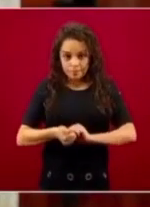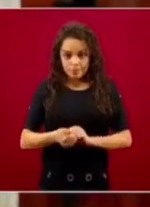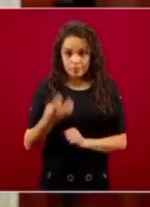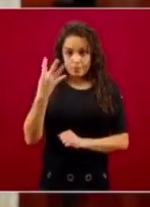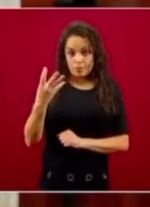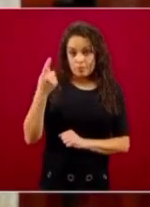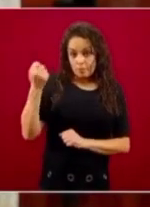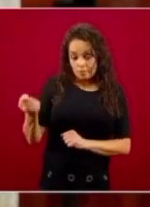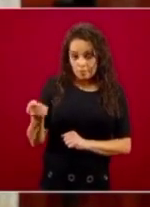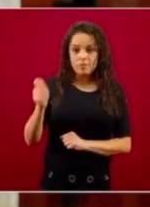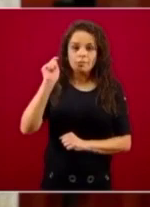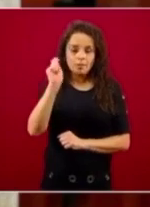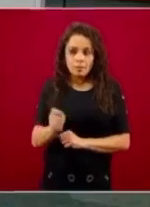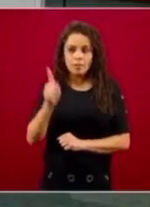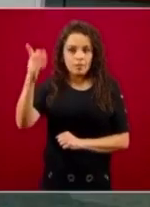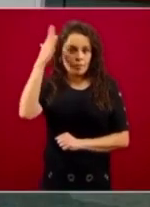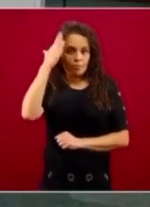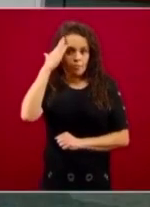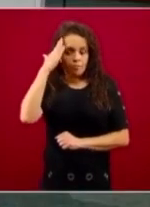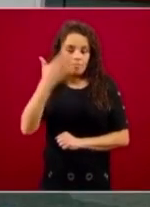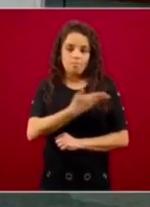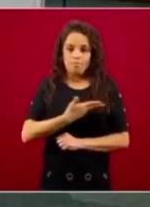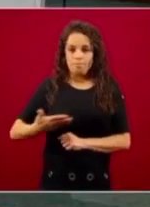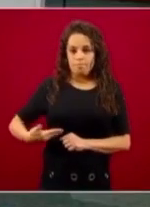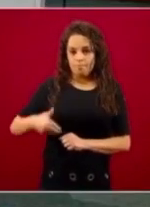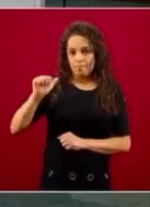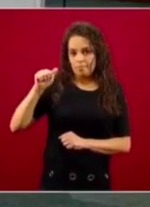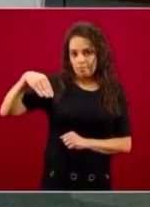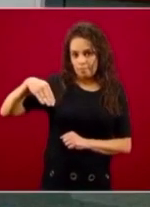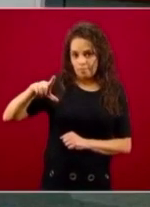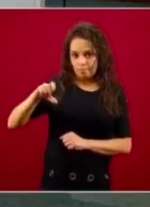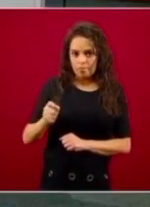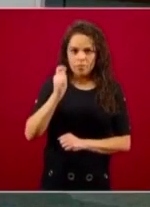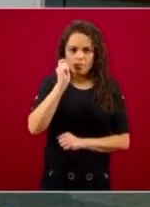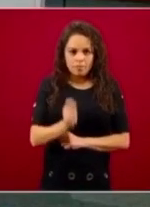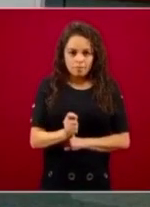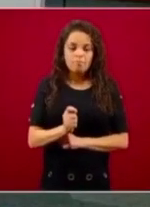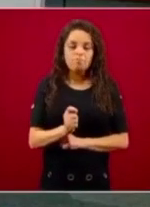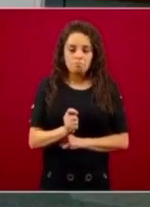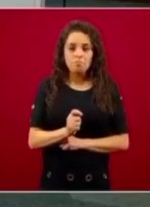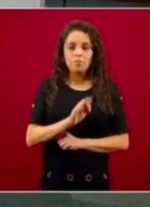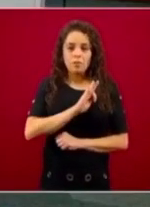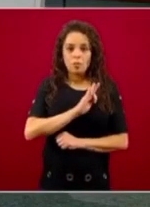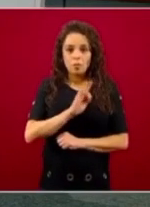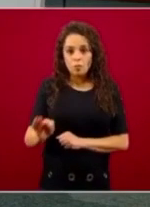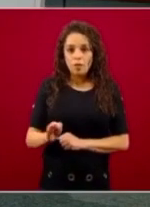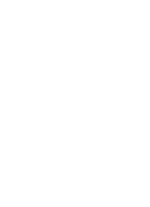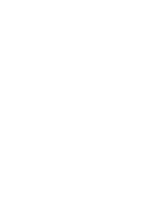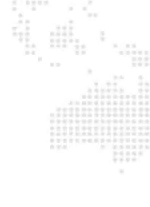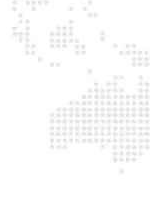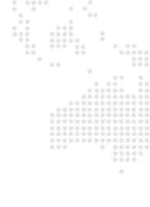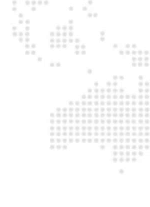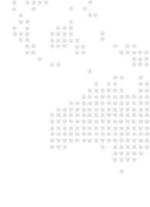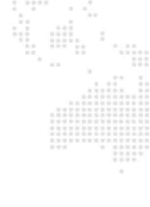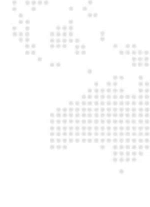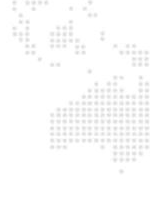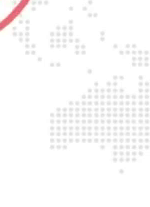el presidente de México, alternativas viables para poderla llevar a cabo.